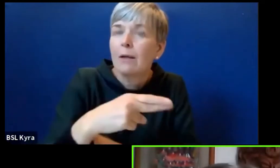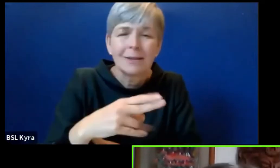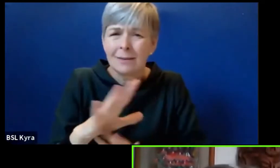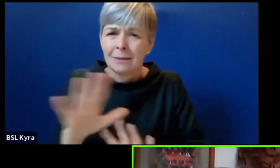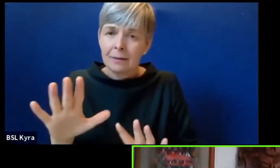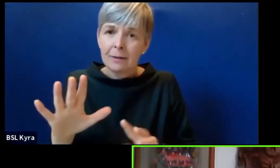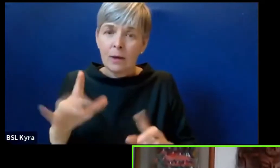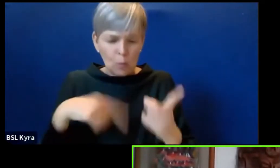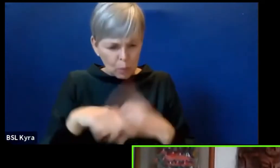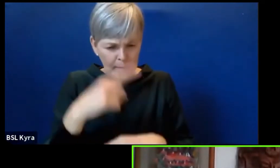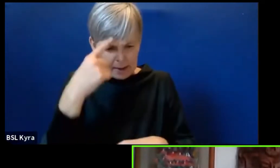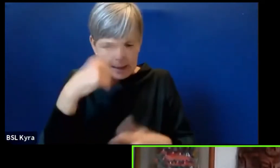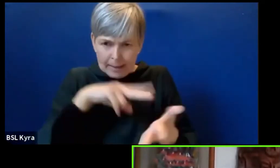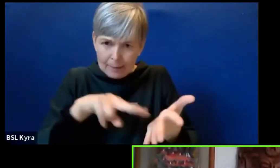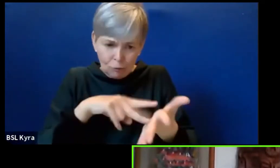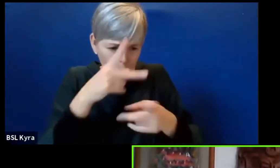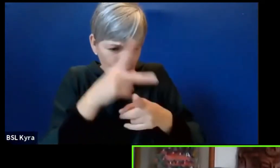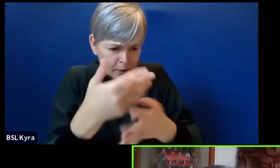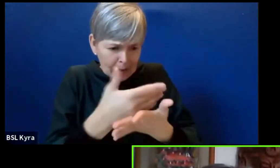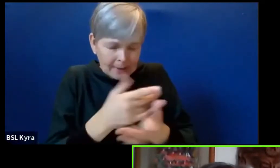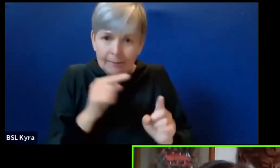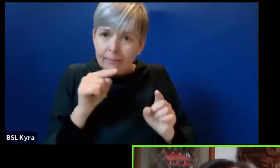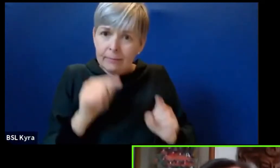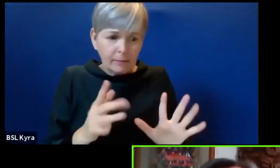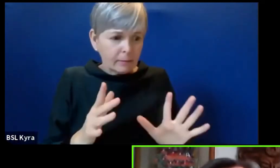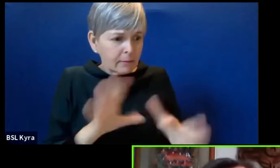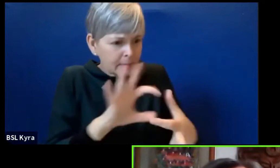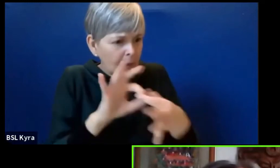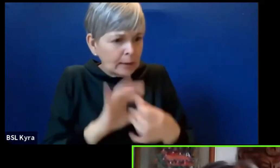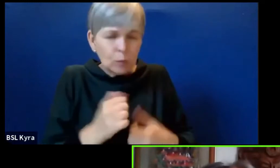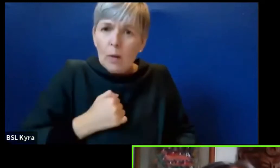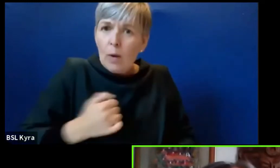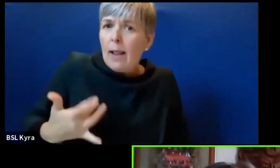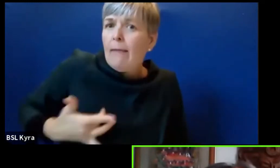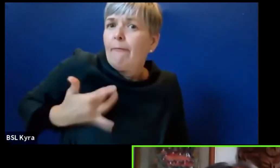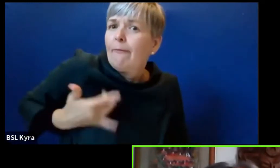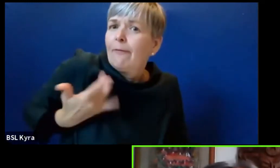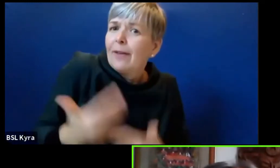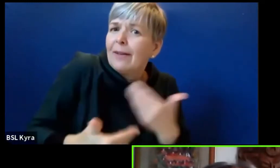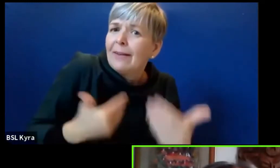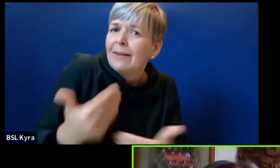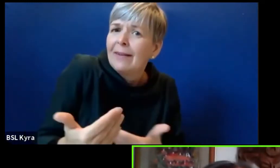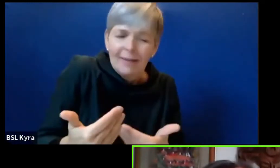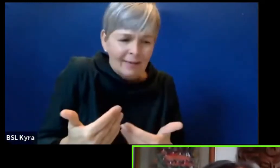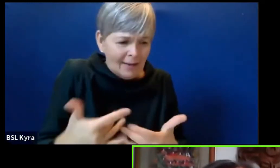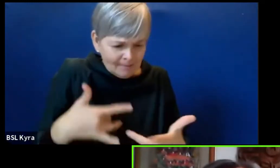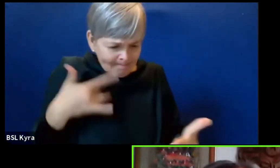distintas. Por lo tanto, la relación comunidad